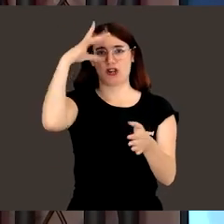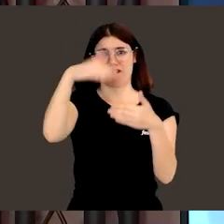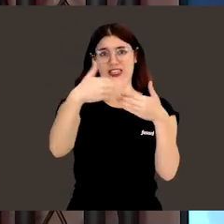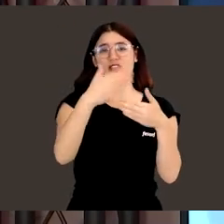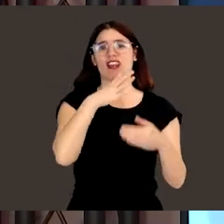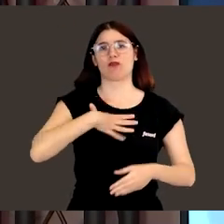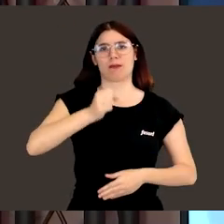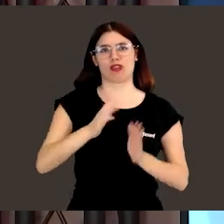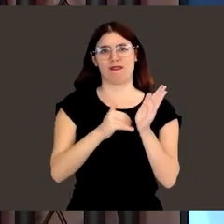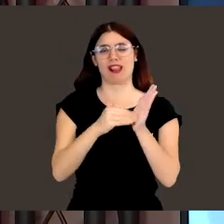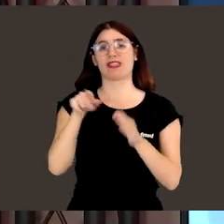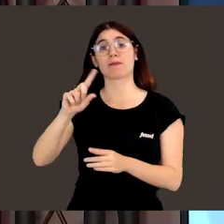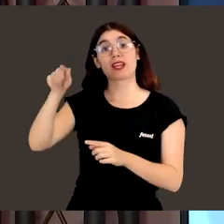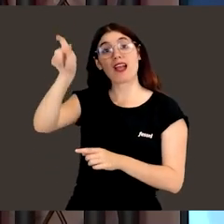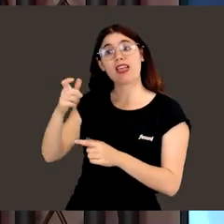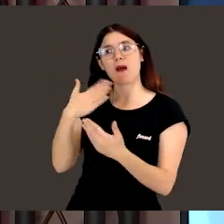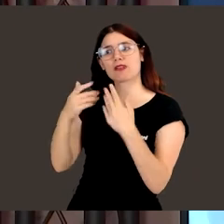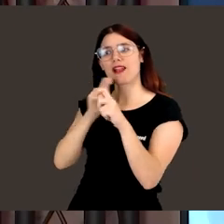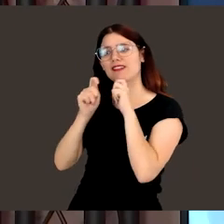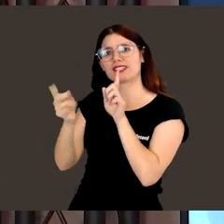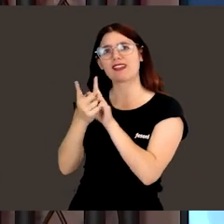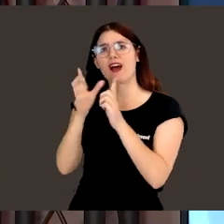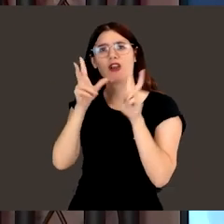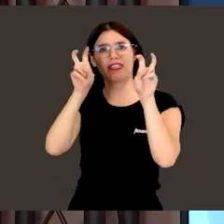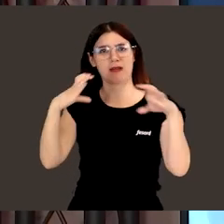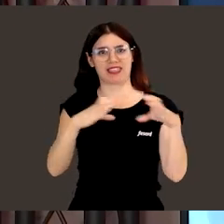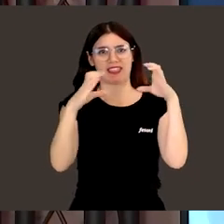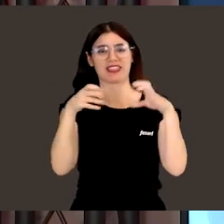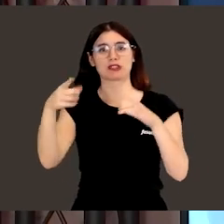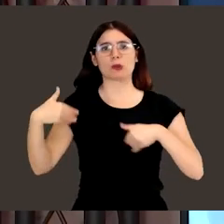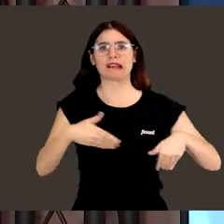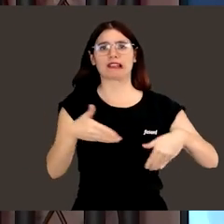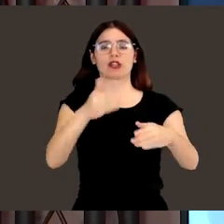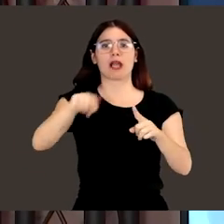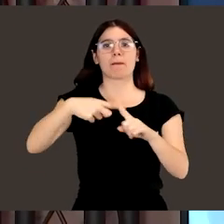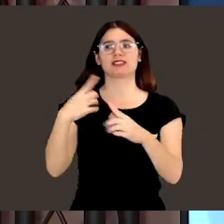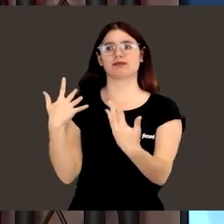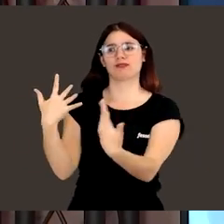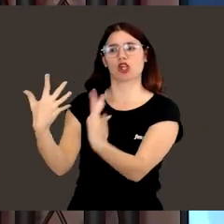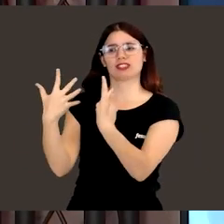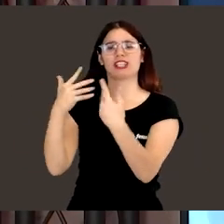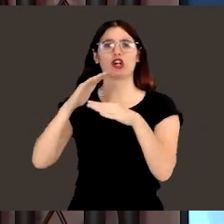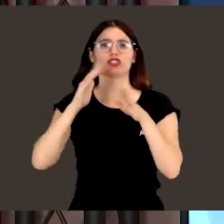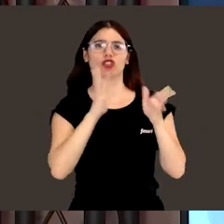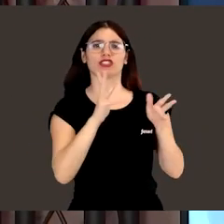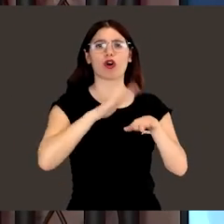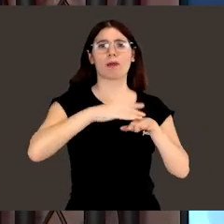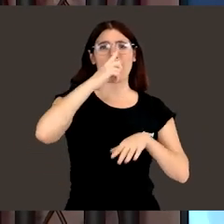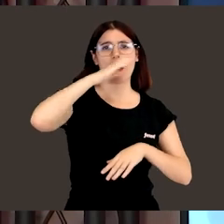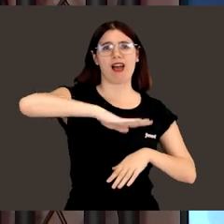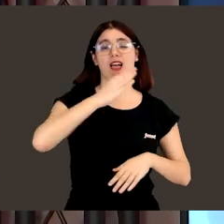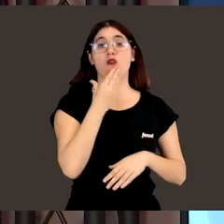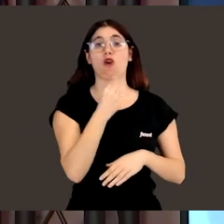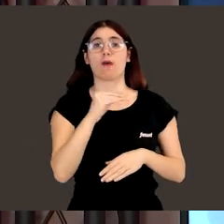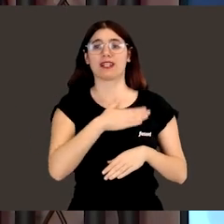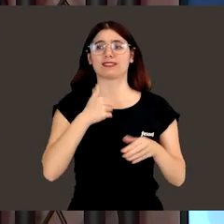Naves del Ayuntamiento de Valencia. Con ella vamos a hablar de ciencia, de su trayectoria y de consejos para jóvenes